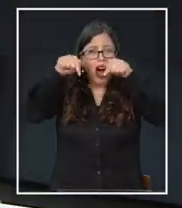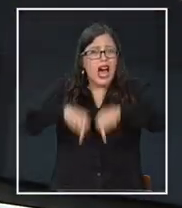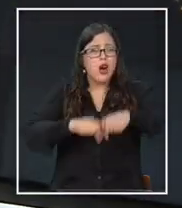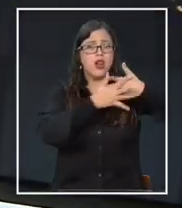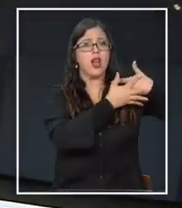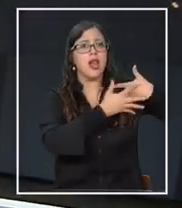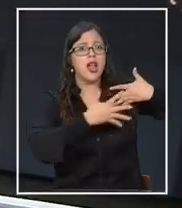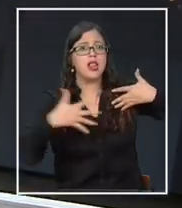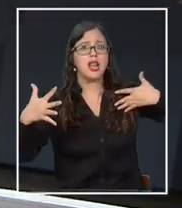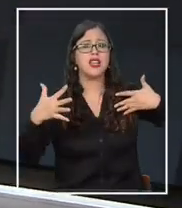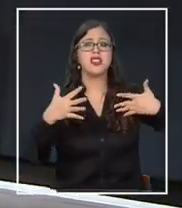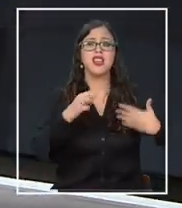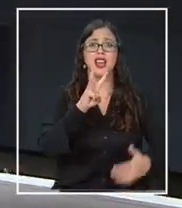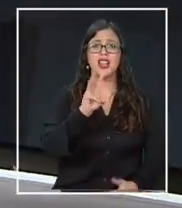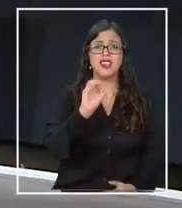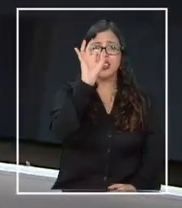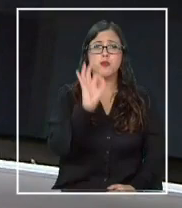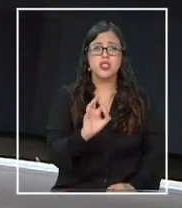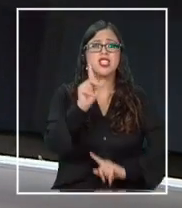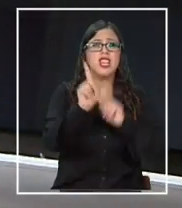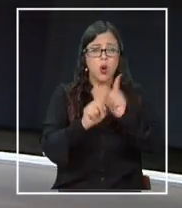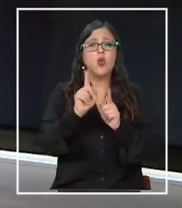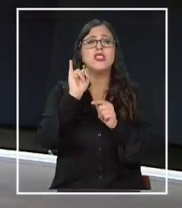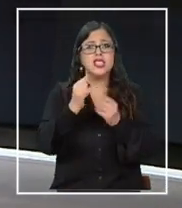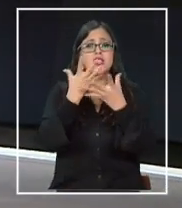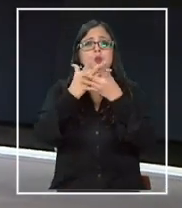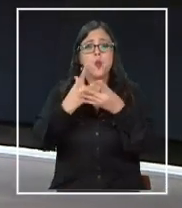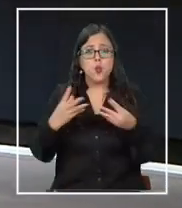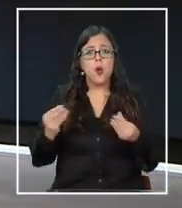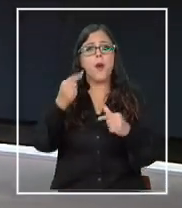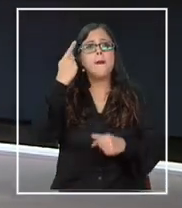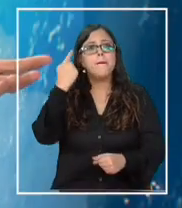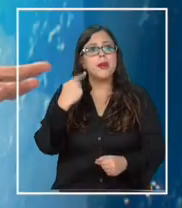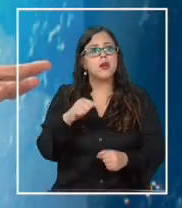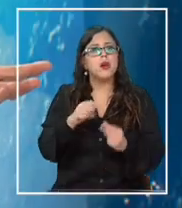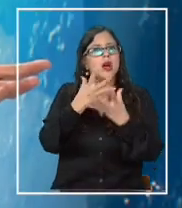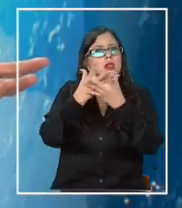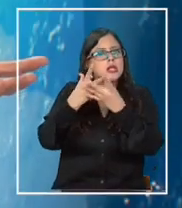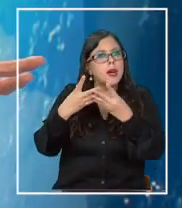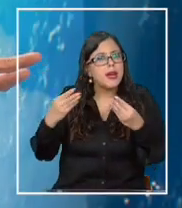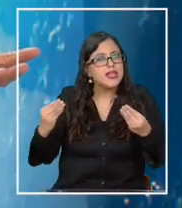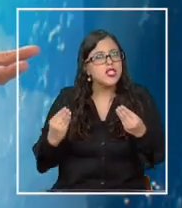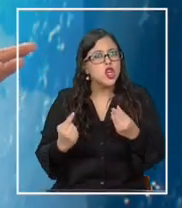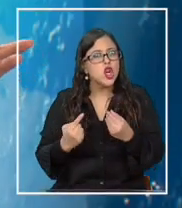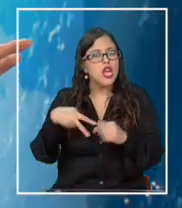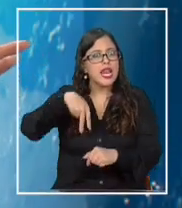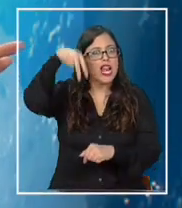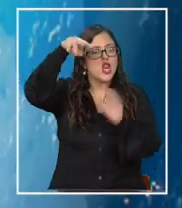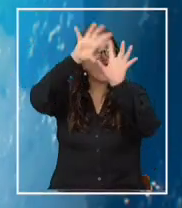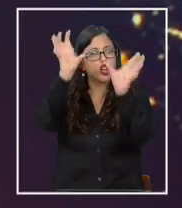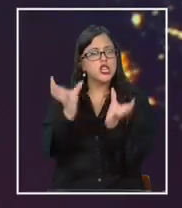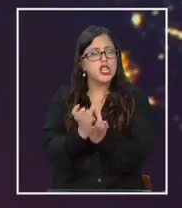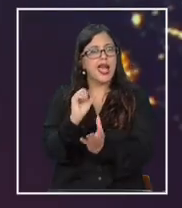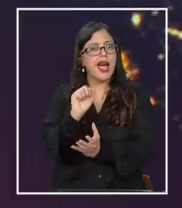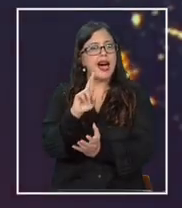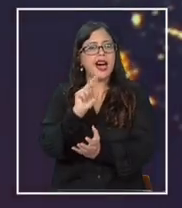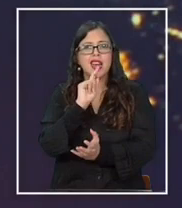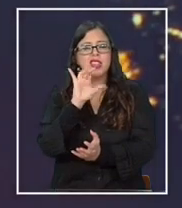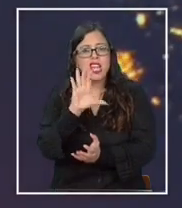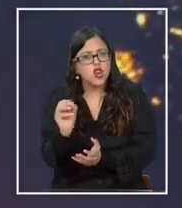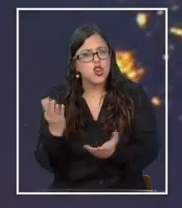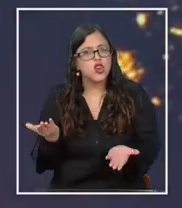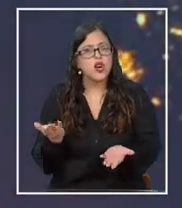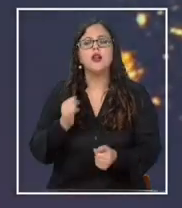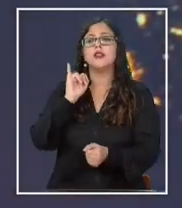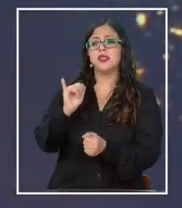ya hay cerca de un 30% de los glaciares que sí se van a perder, lo sabemos, pero la desaparición del Ártico. Es lo que plantea y es por eso que fue publicada una